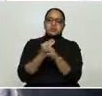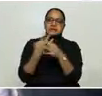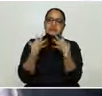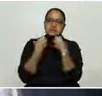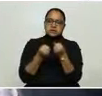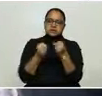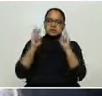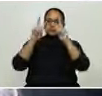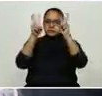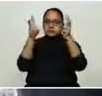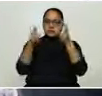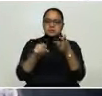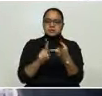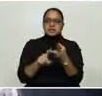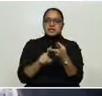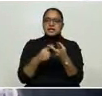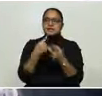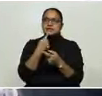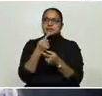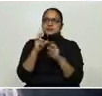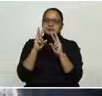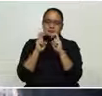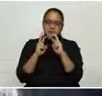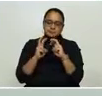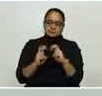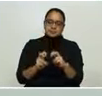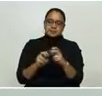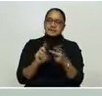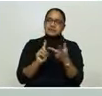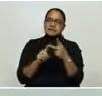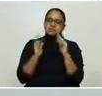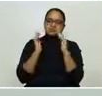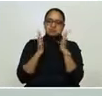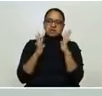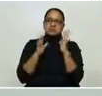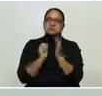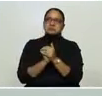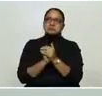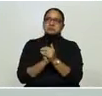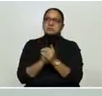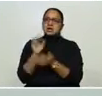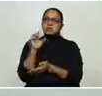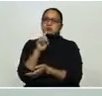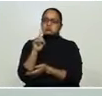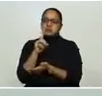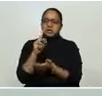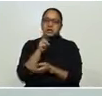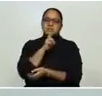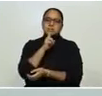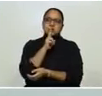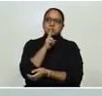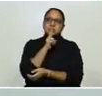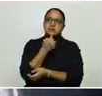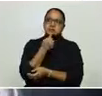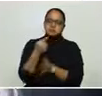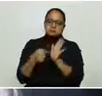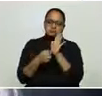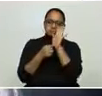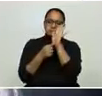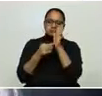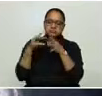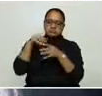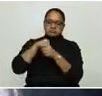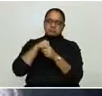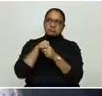aprobado el tema. Hay un estudio incluso ya donde Honduras está incluido,